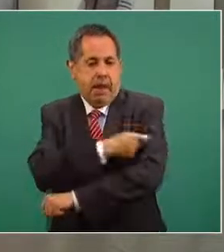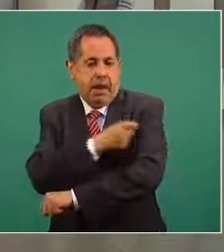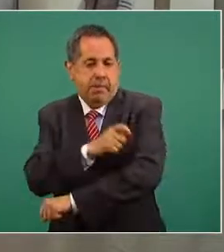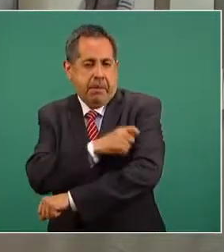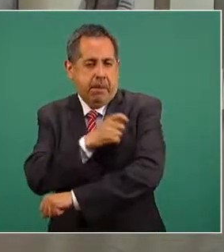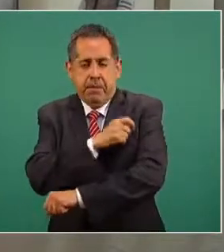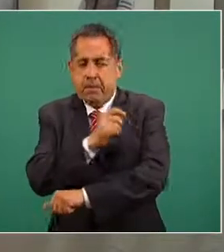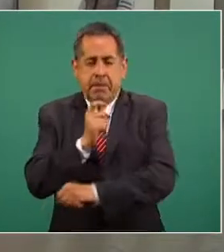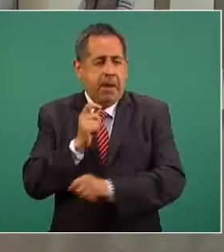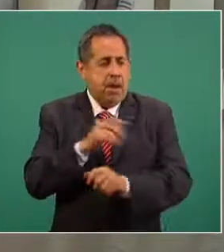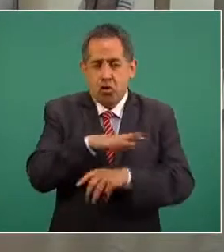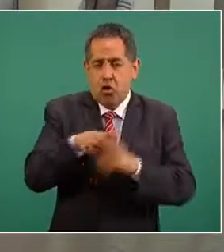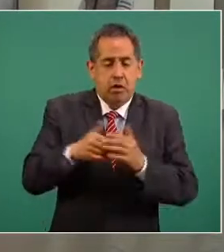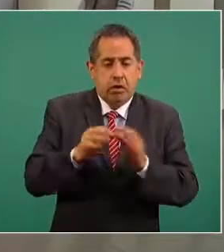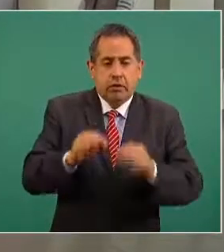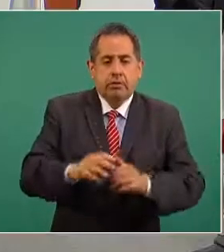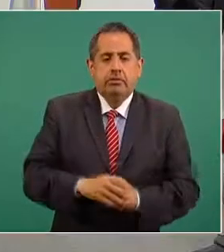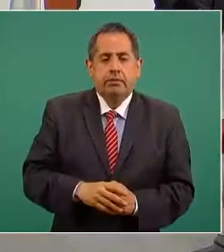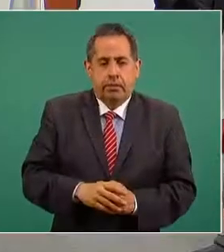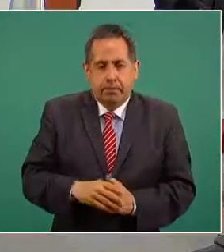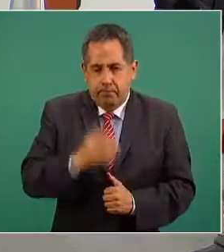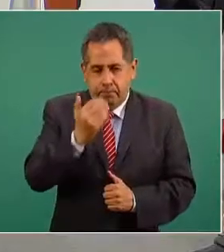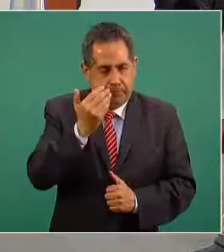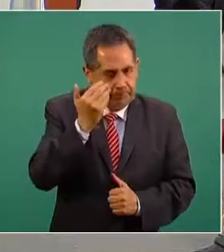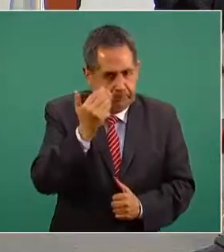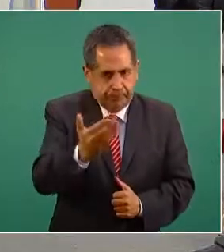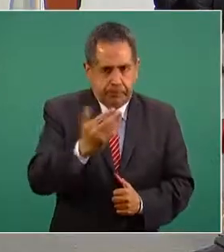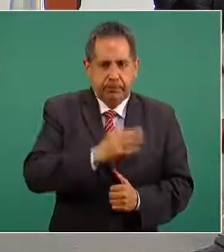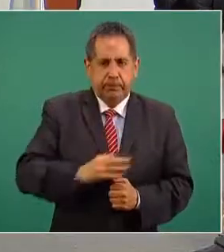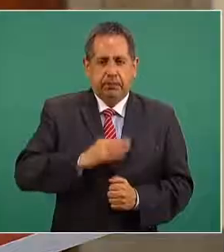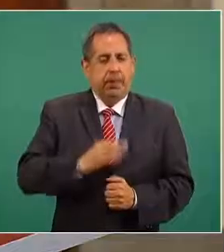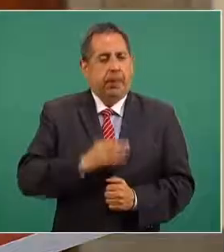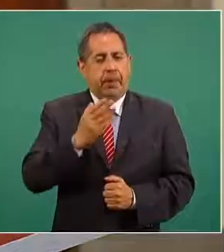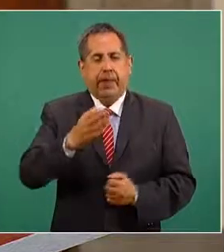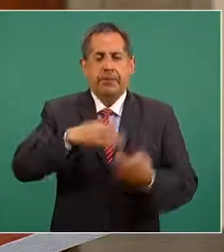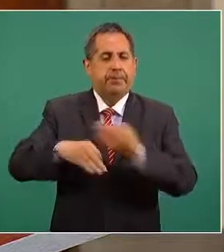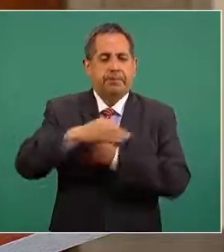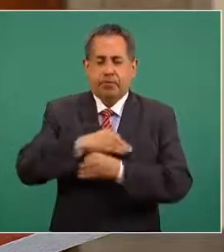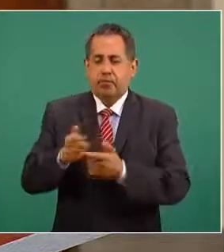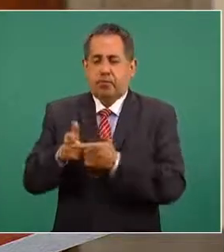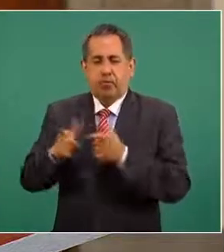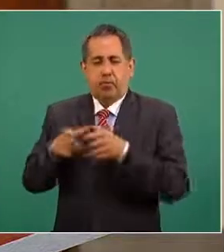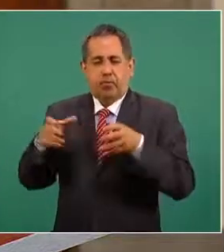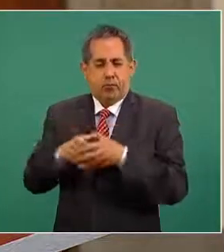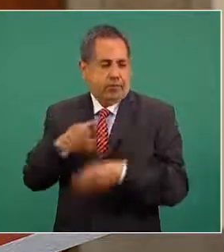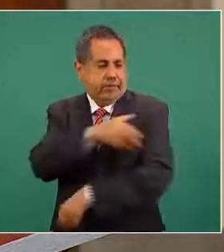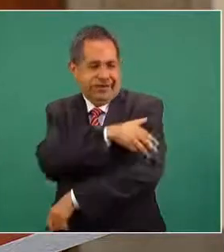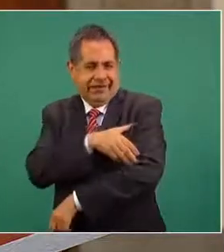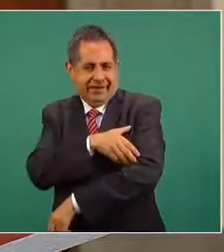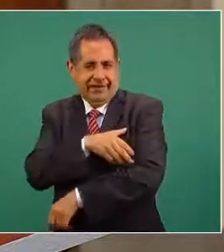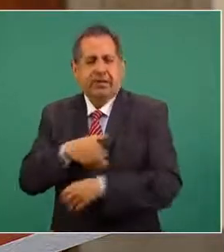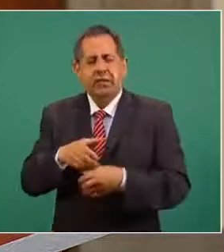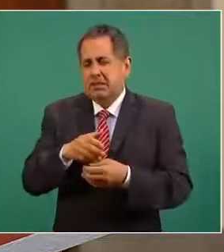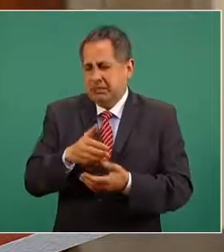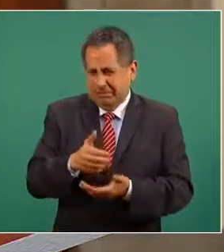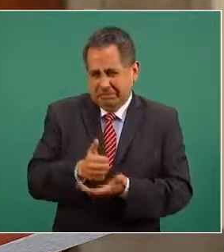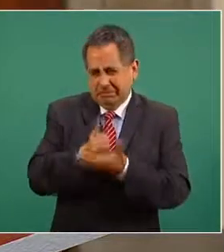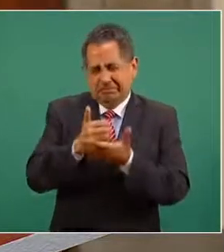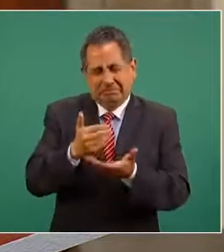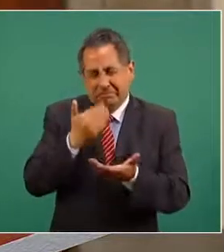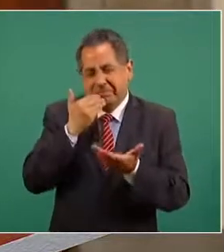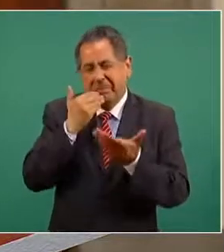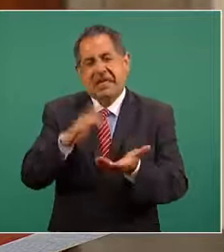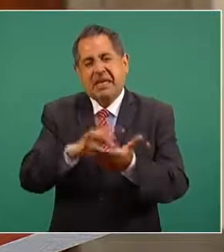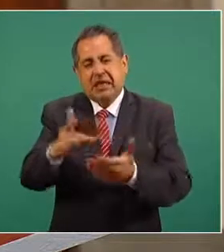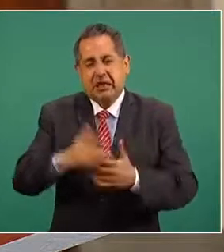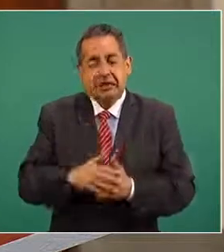este hospital muchas felicidades a todos los brigadistas y hay que seguir adelante a